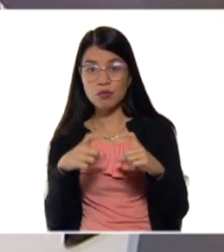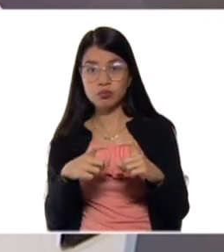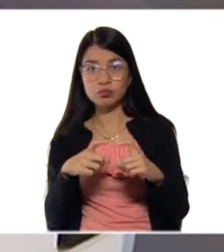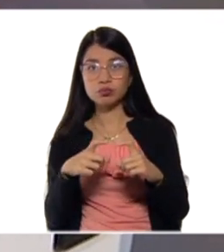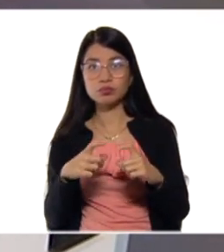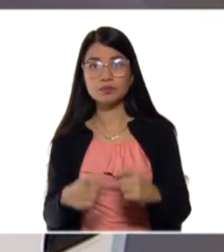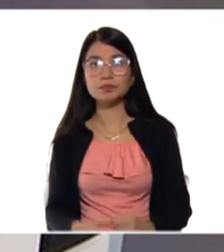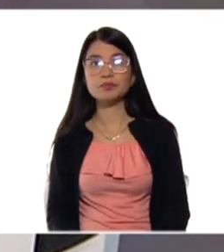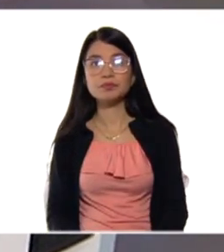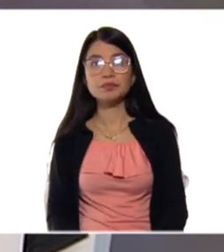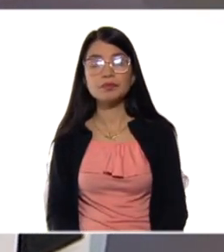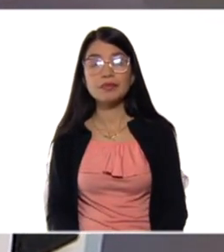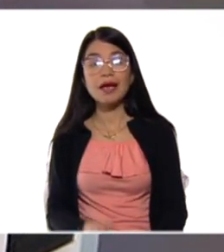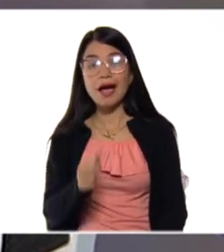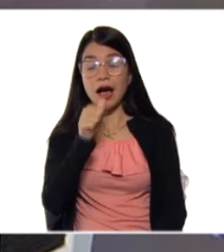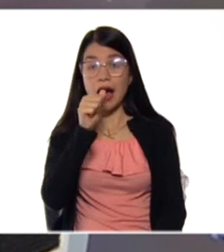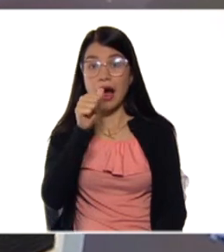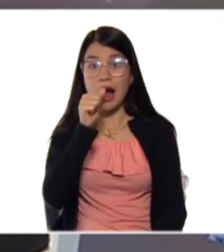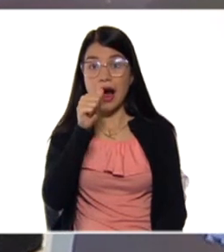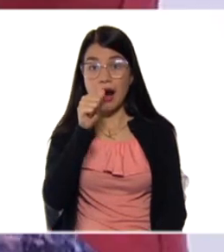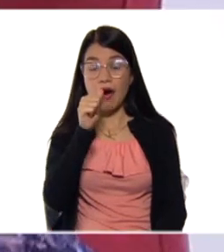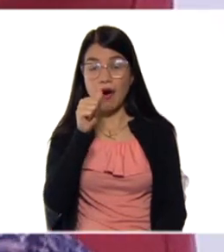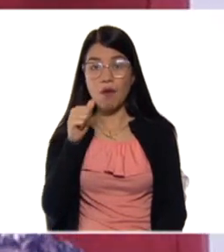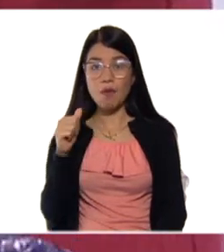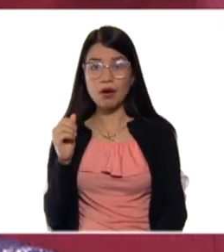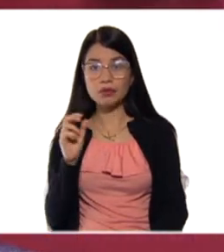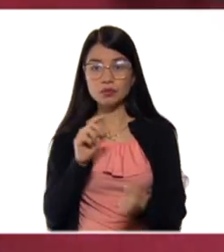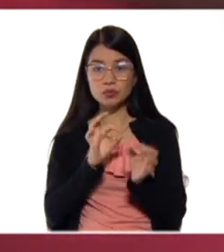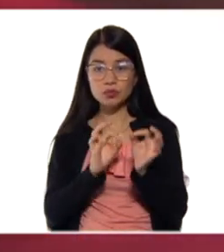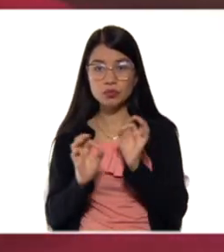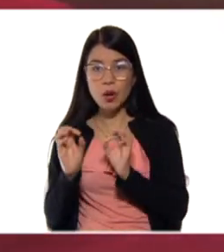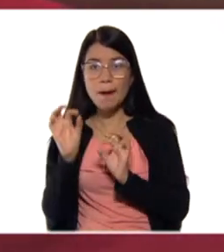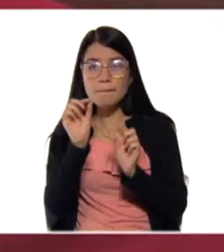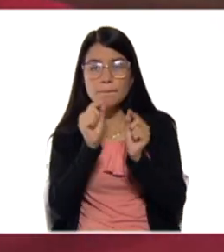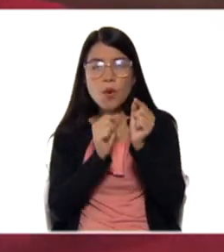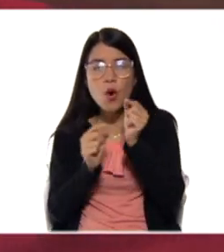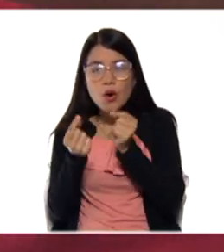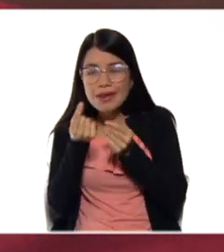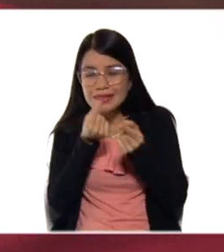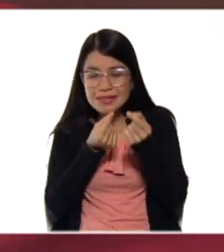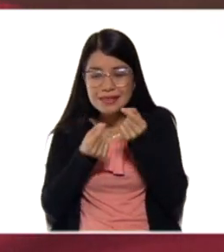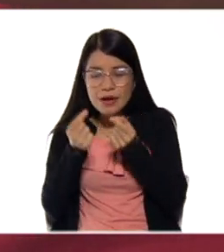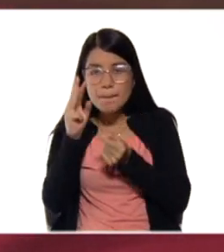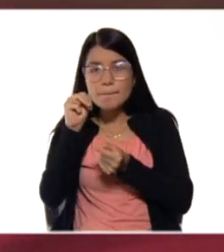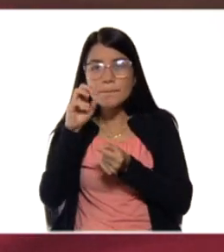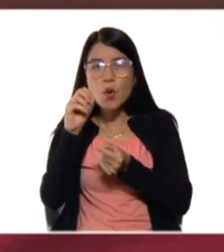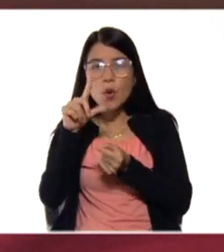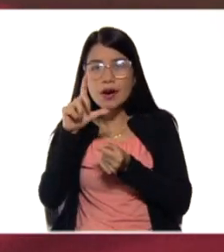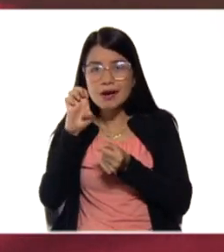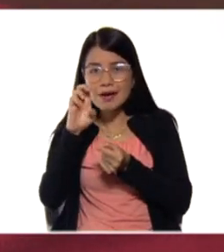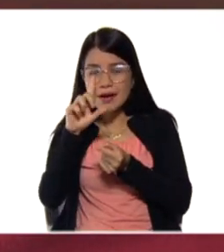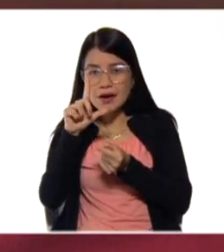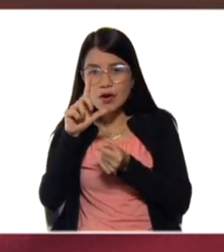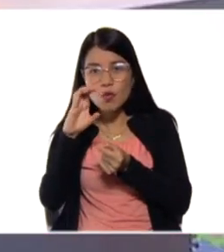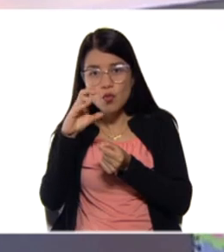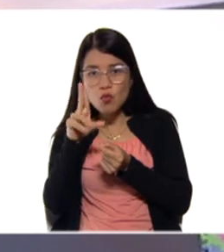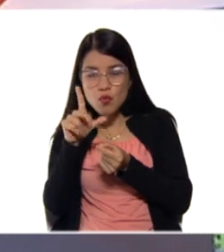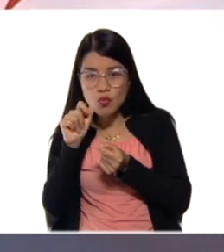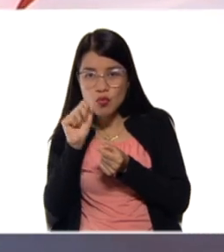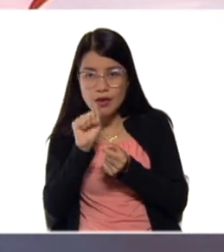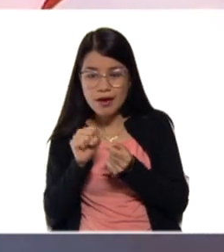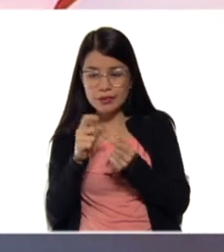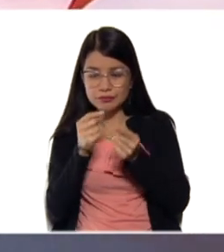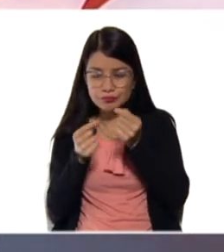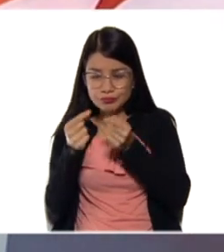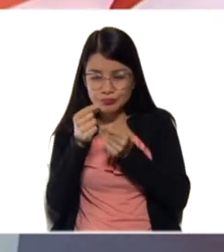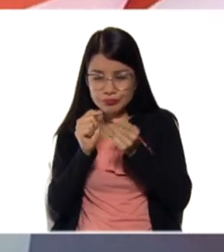Las moléculas de agua están en forma sólida, unidas entre sí, formando redes